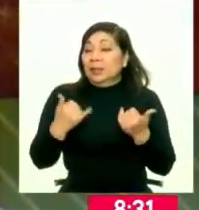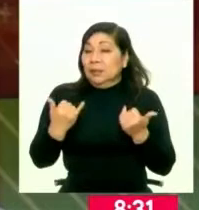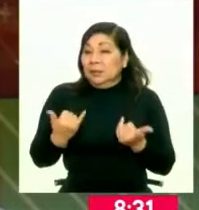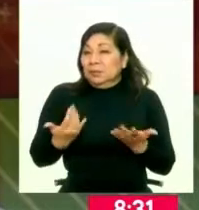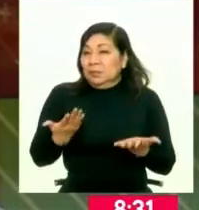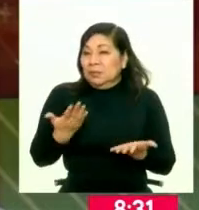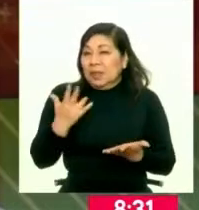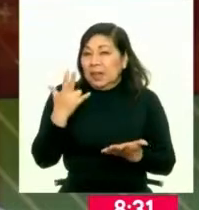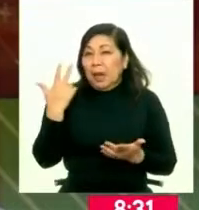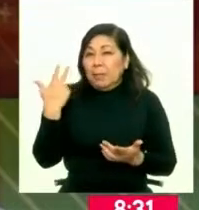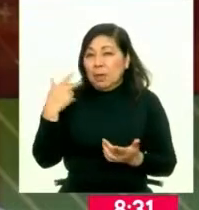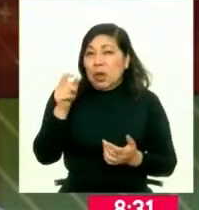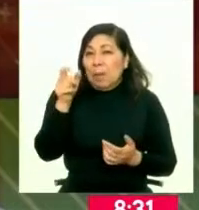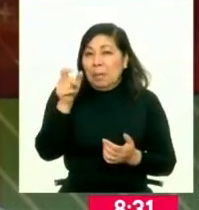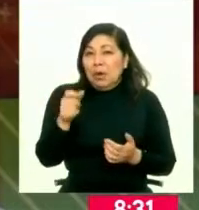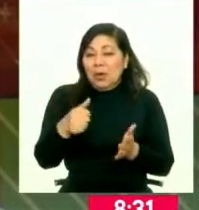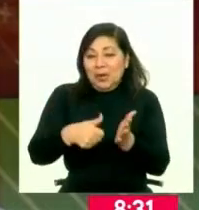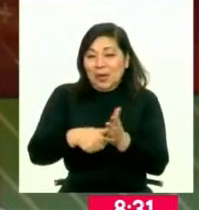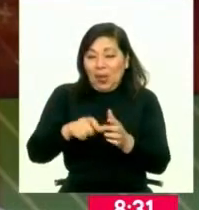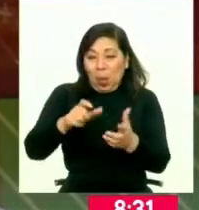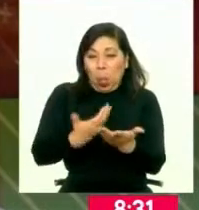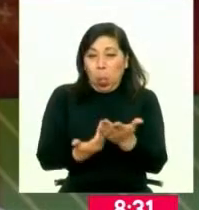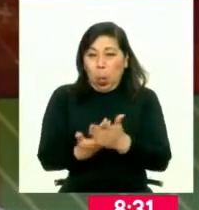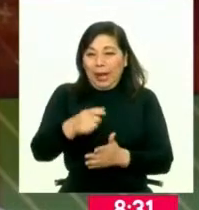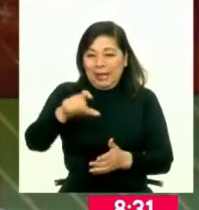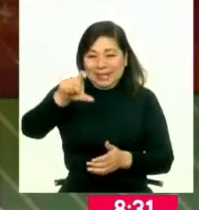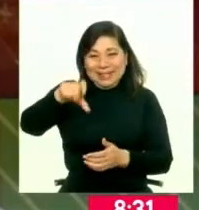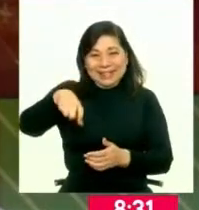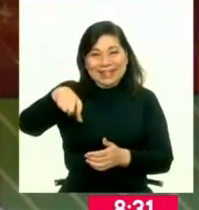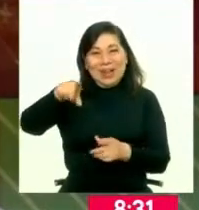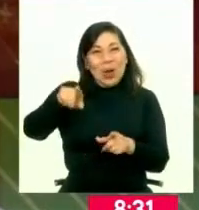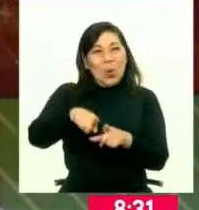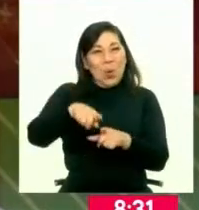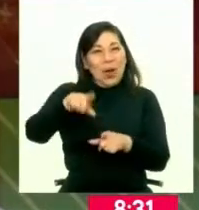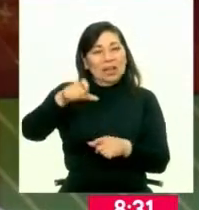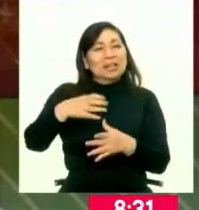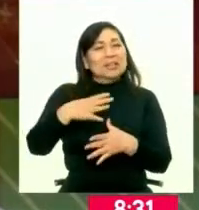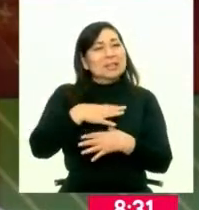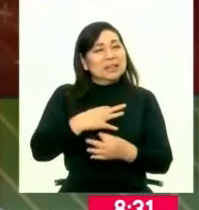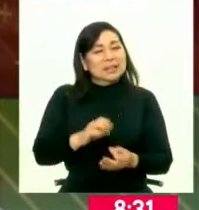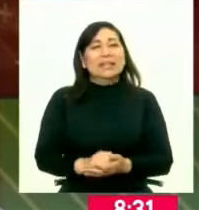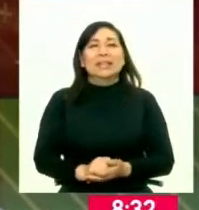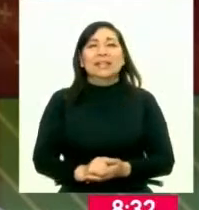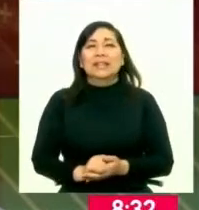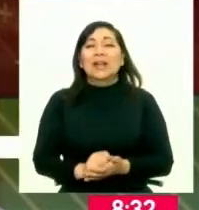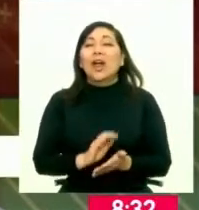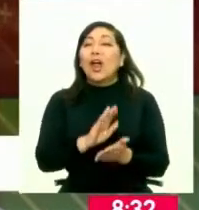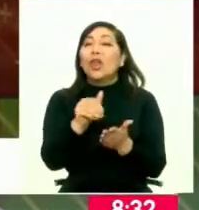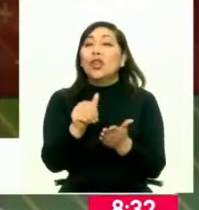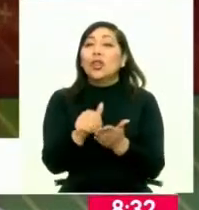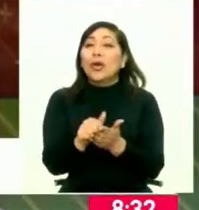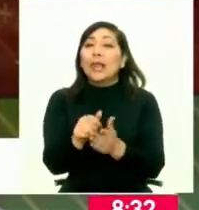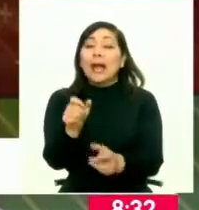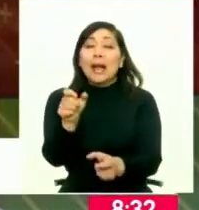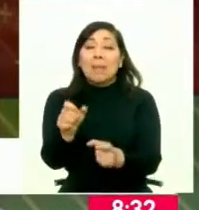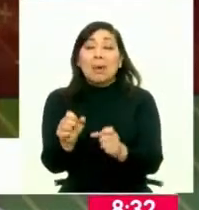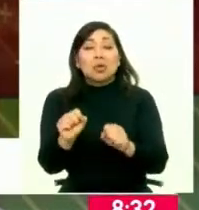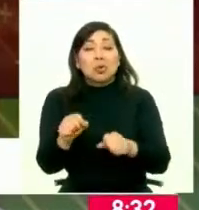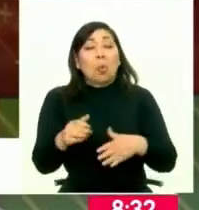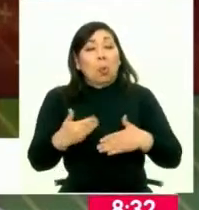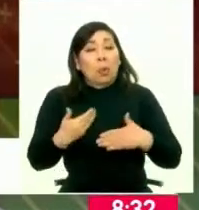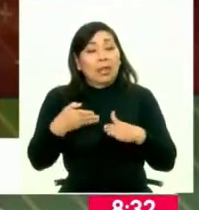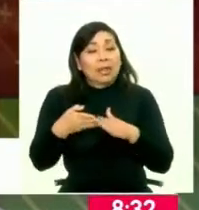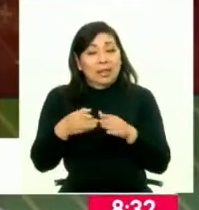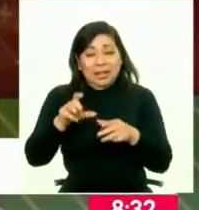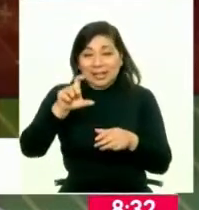ya casi 3 millones de personas con su DNI electrónico y nos interesa a nosotros que toda la población pueda acceder a